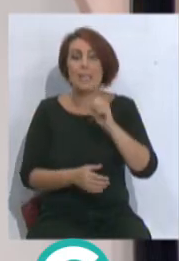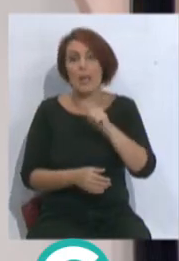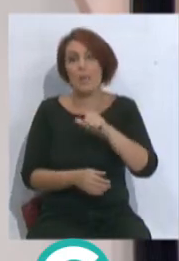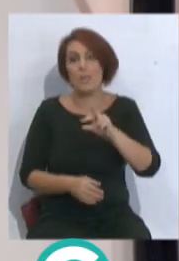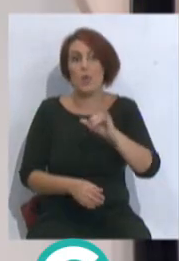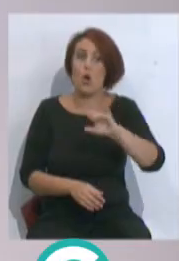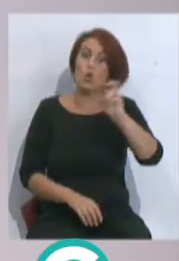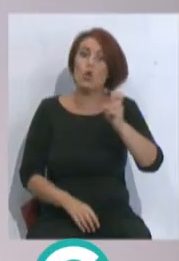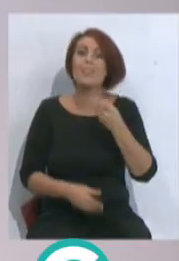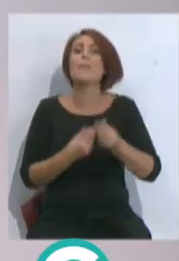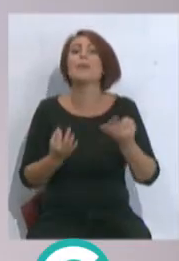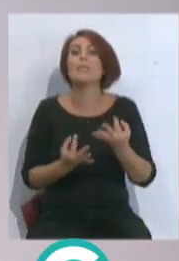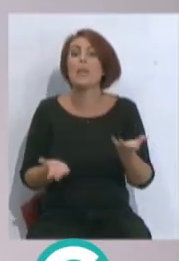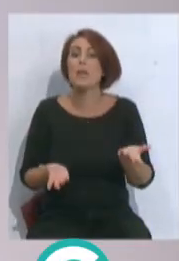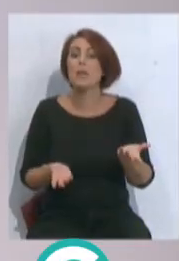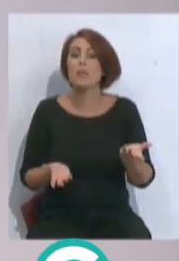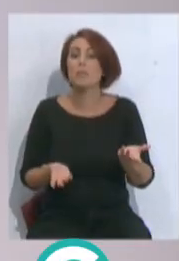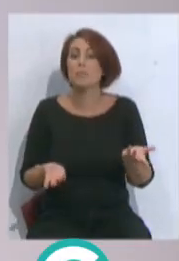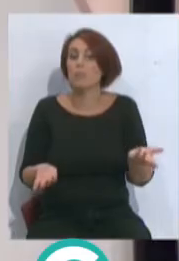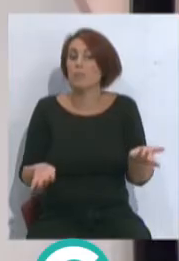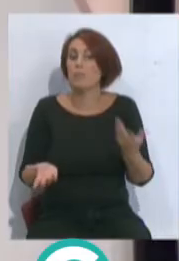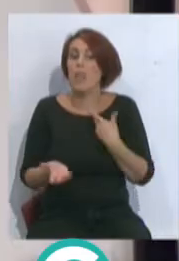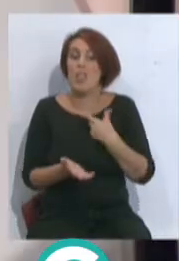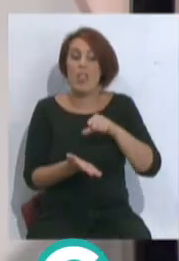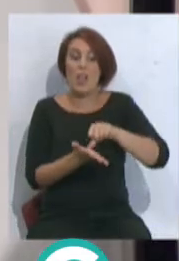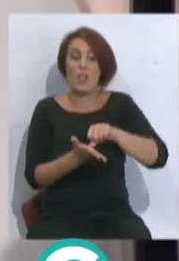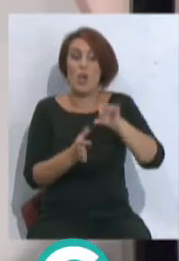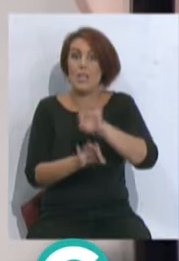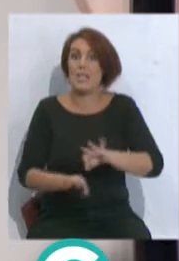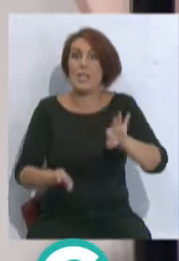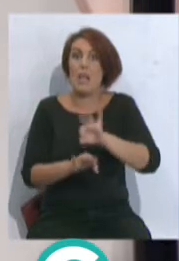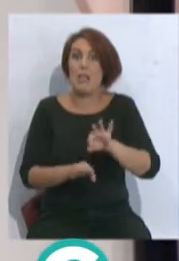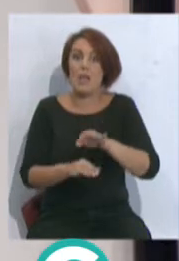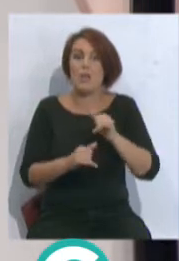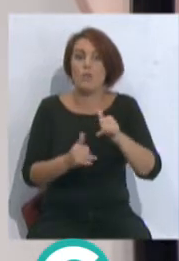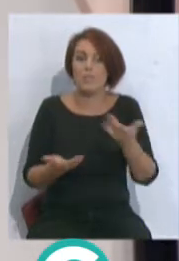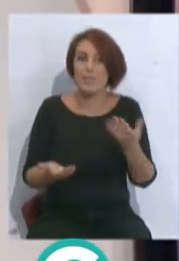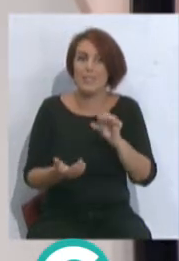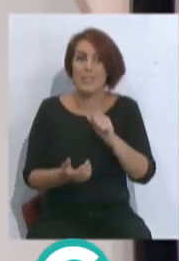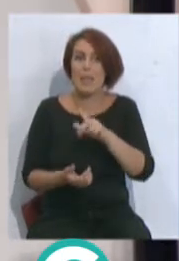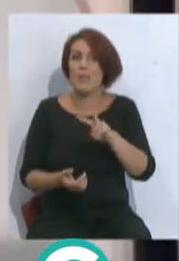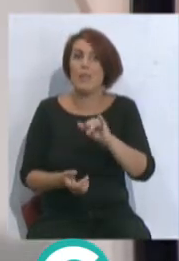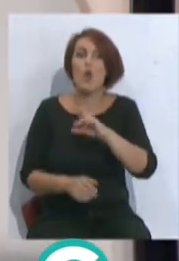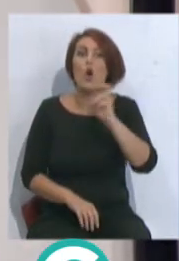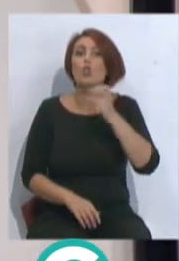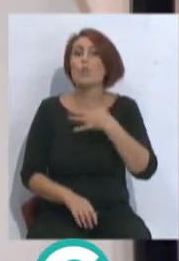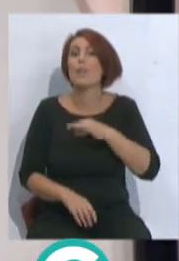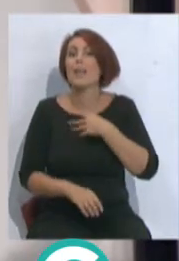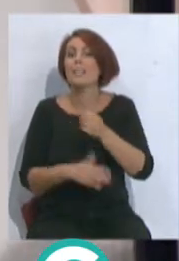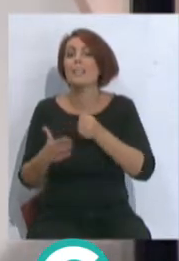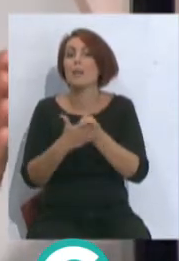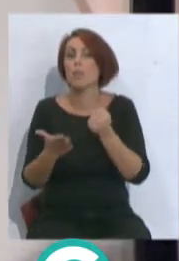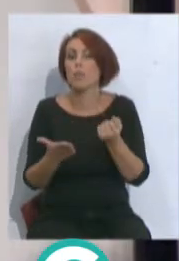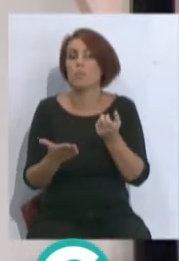otro, ¿qué hubiera pasado? Que Salvi no se entró ni una vez, llegó la de cuantos. Si Salvi hubiera tenido, en vez de Salvi hubiera sido un extremo